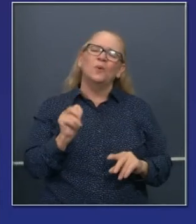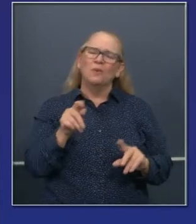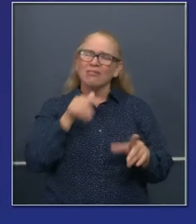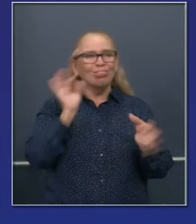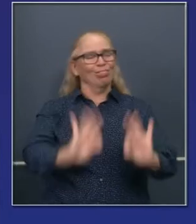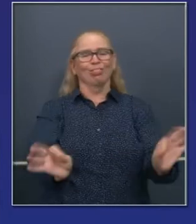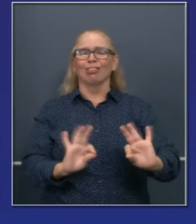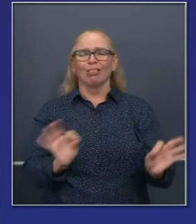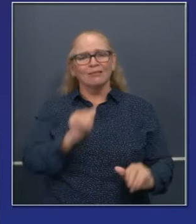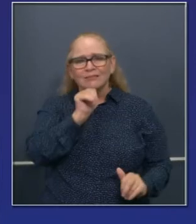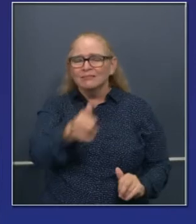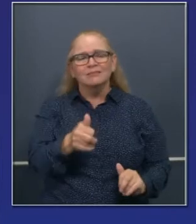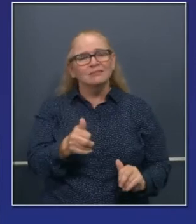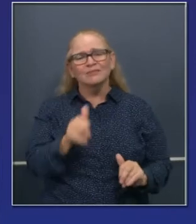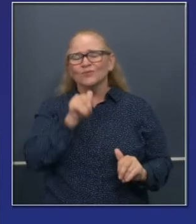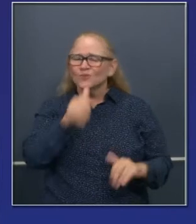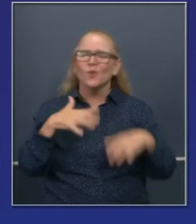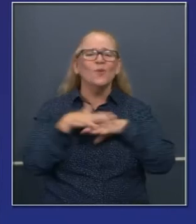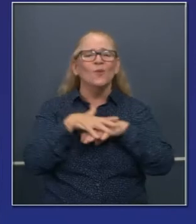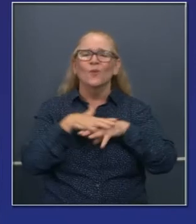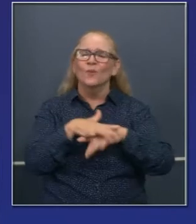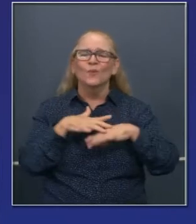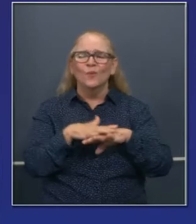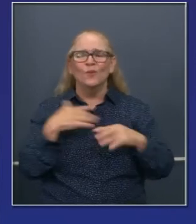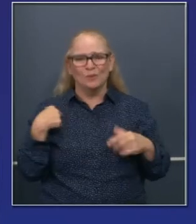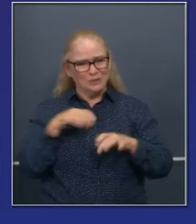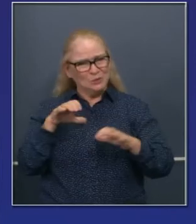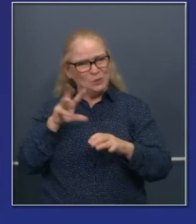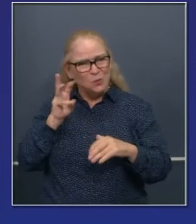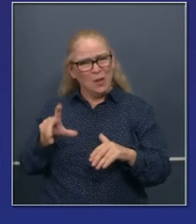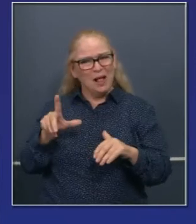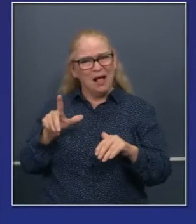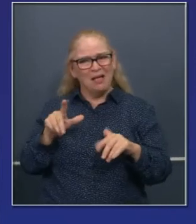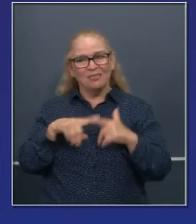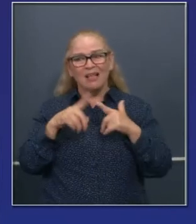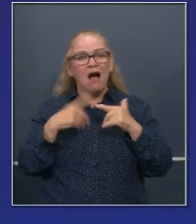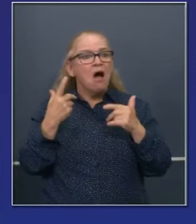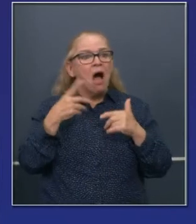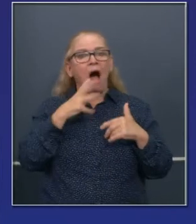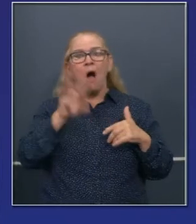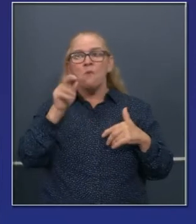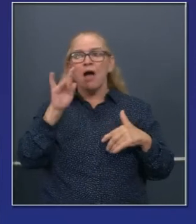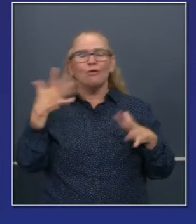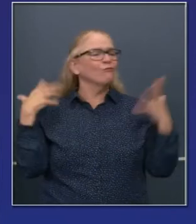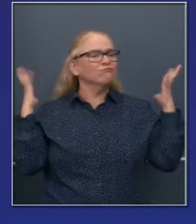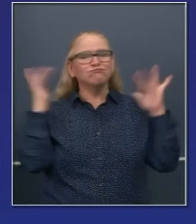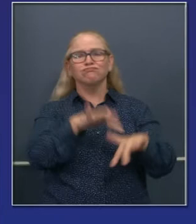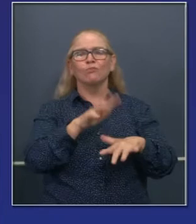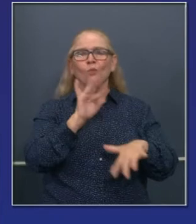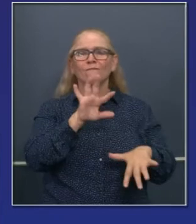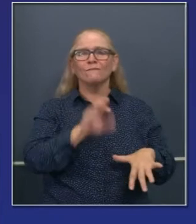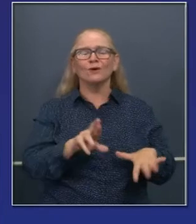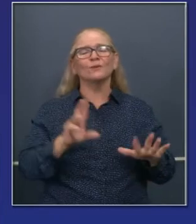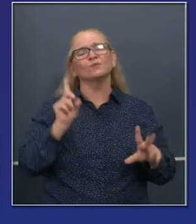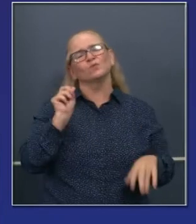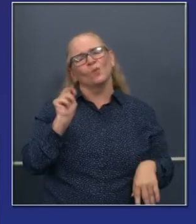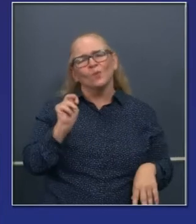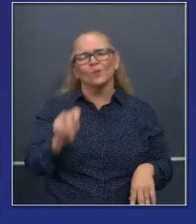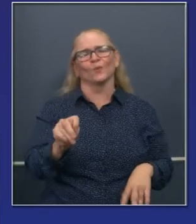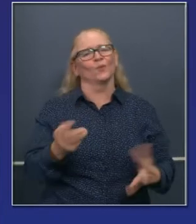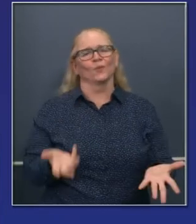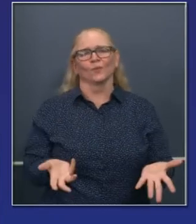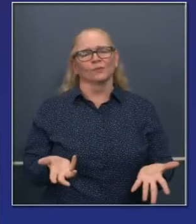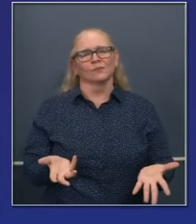me da escalofríos ver que estamos haciendo todo este progreso y podríamos eliminarlo completamente en